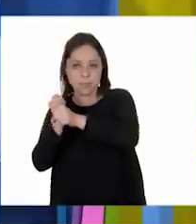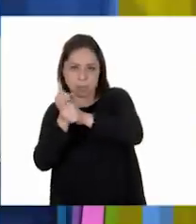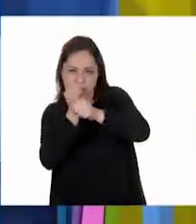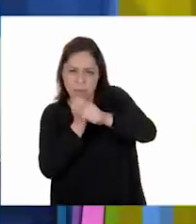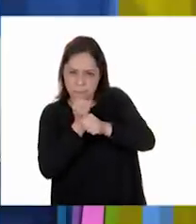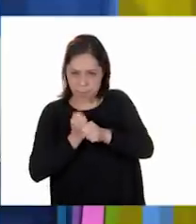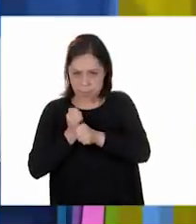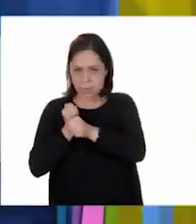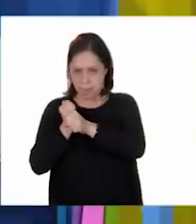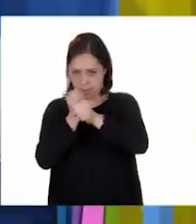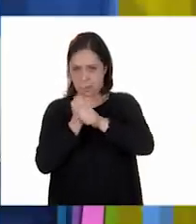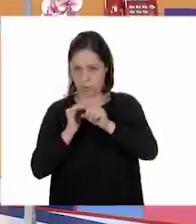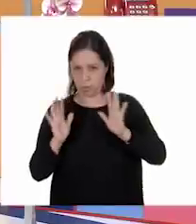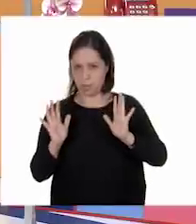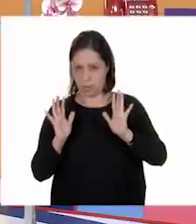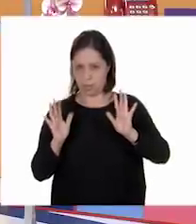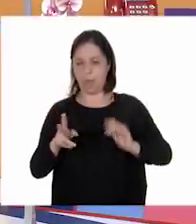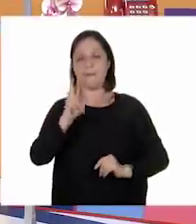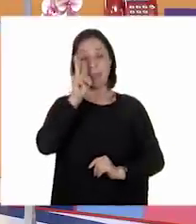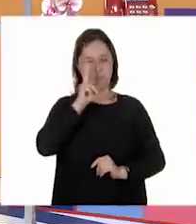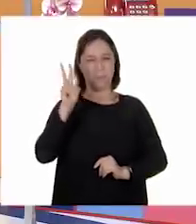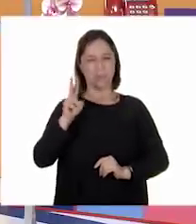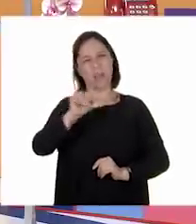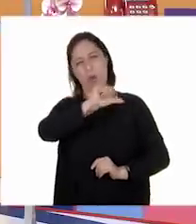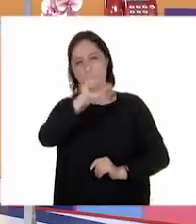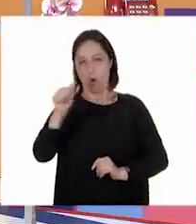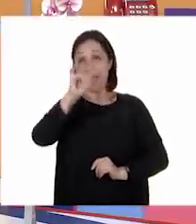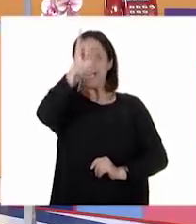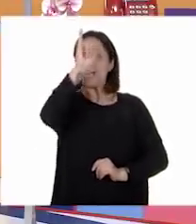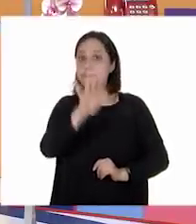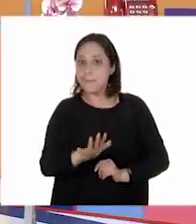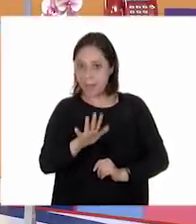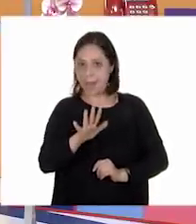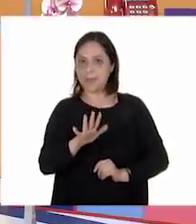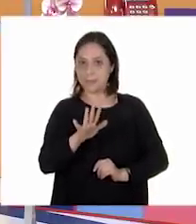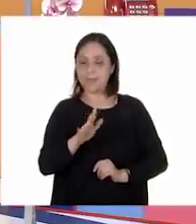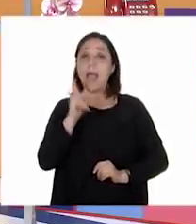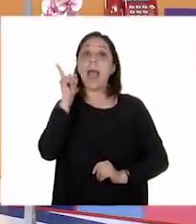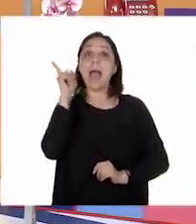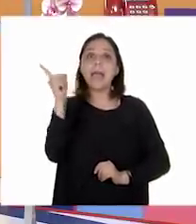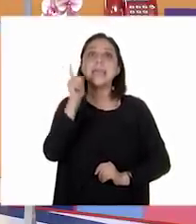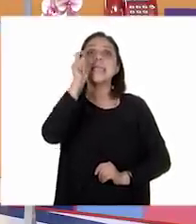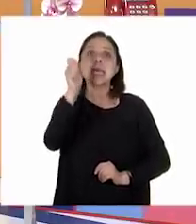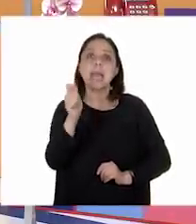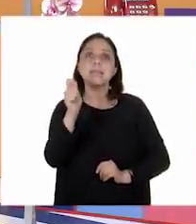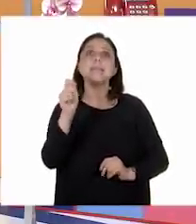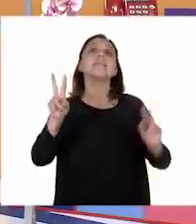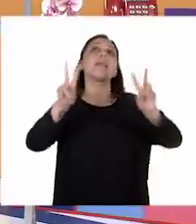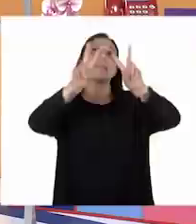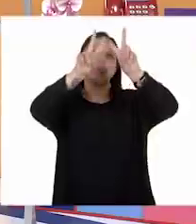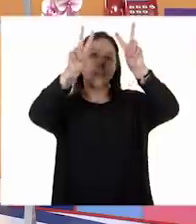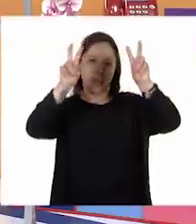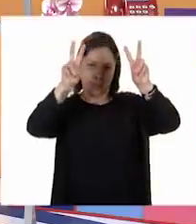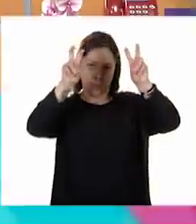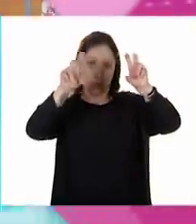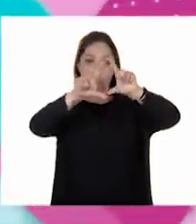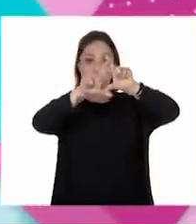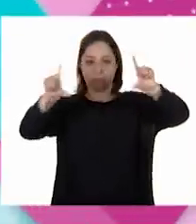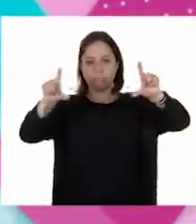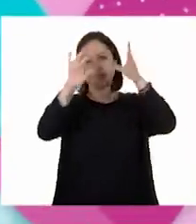Muy bien. Vamos a ver la siguiente imagen donde nos va a ir señalando título, resumen